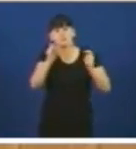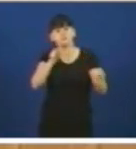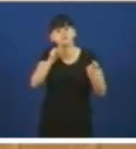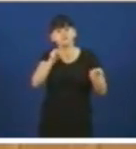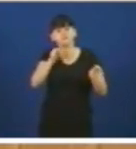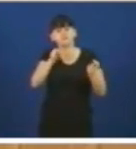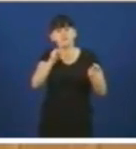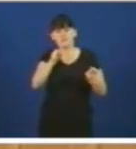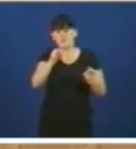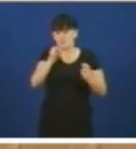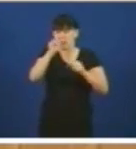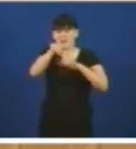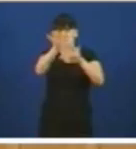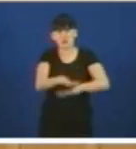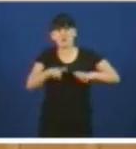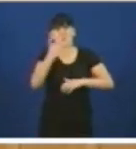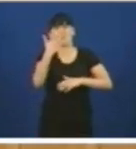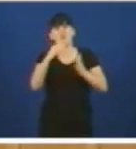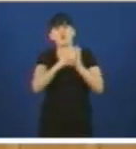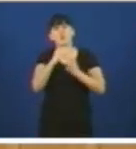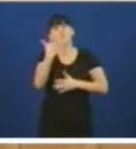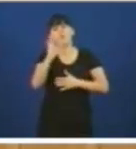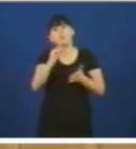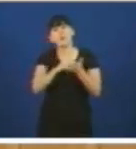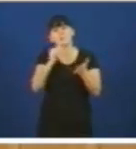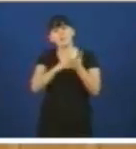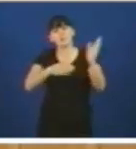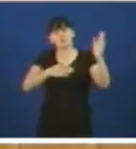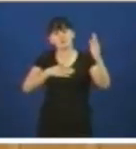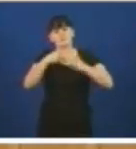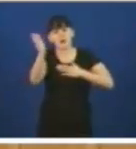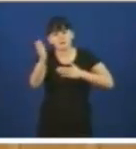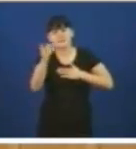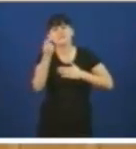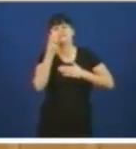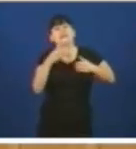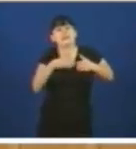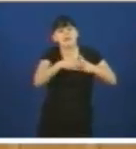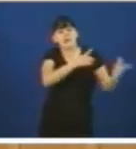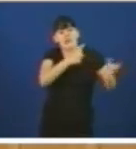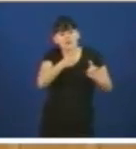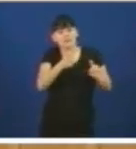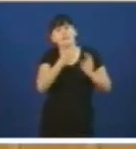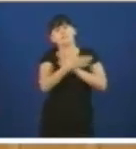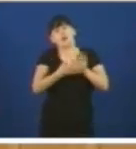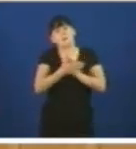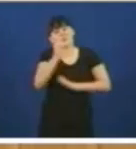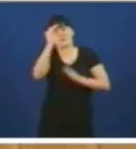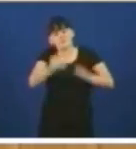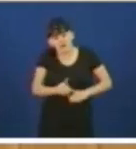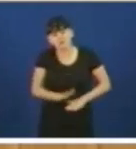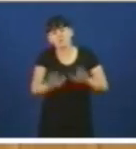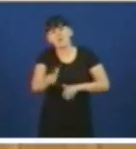veces que a paralización do naval o que precisa é de menos palabras e máis feitos o que volveu a repetir hoxe